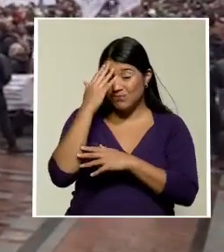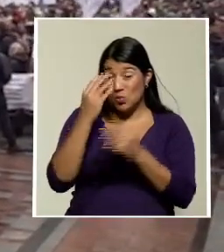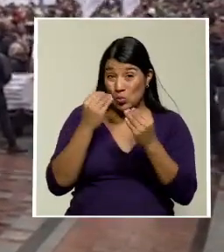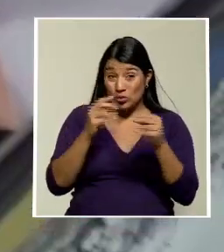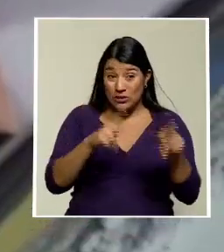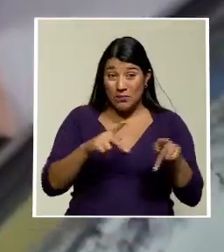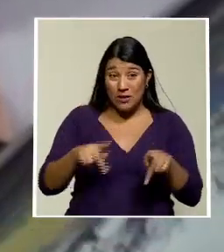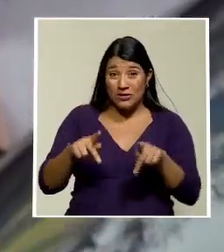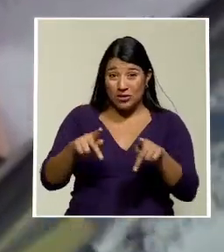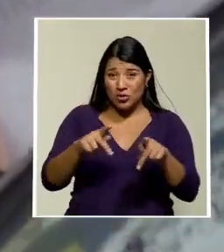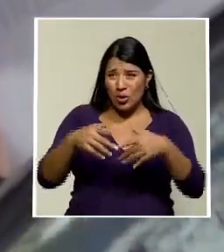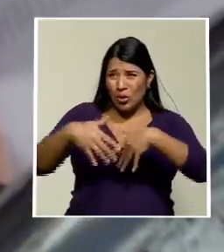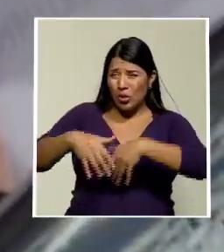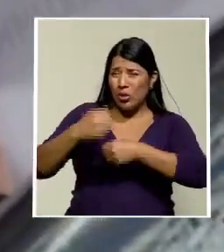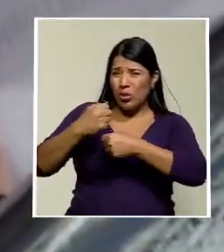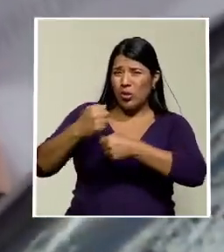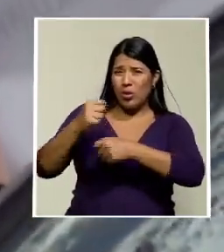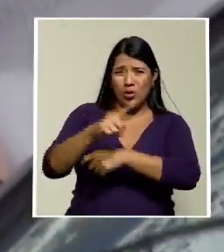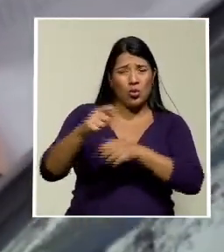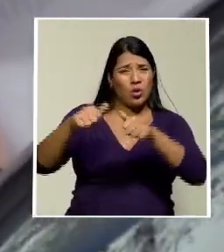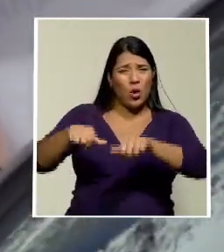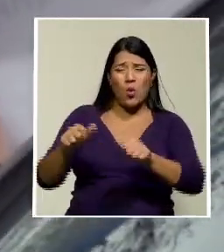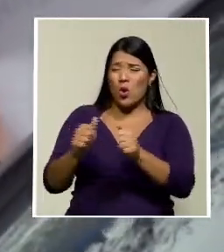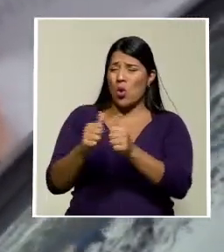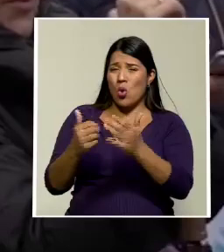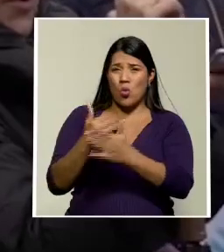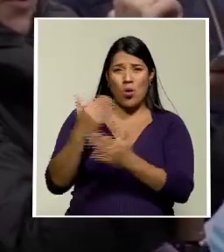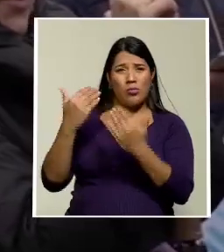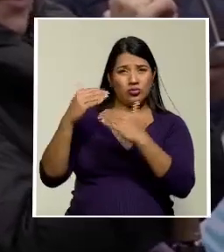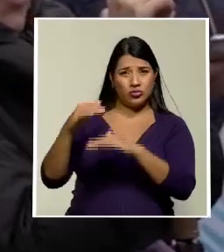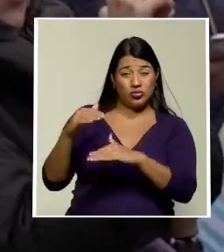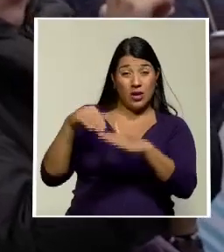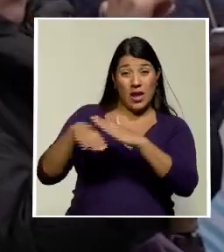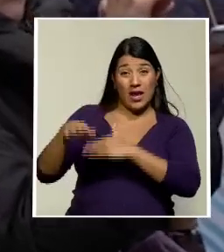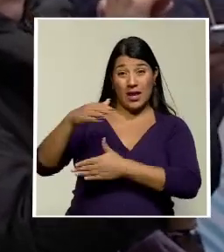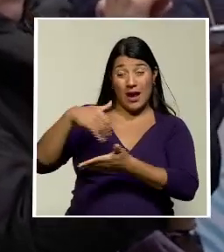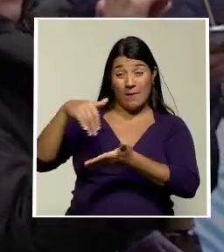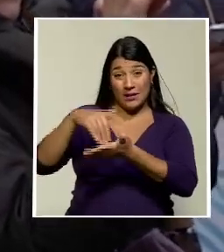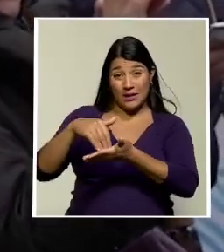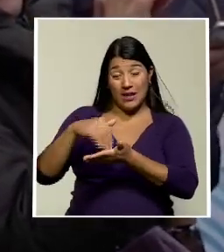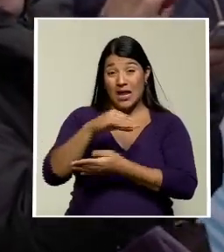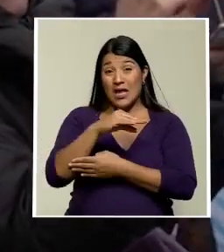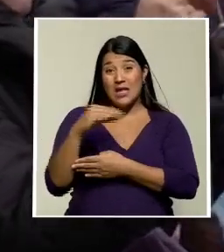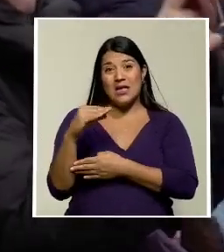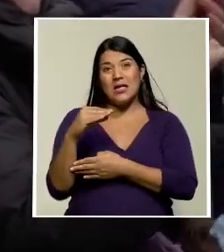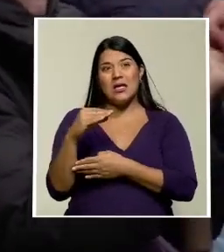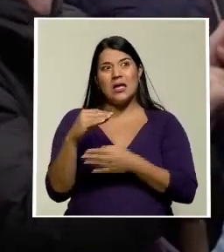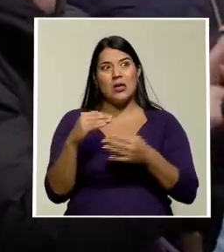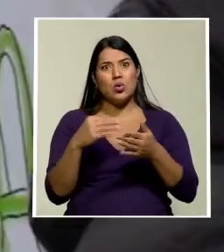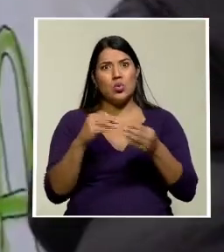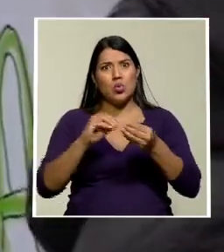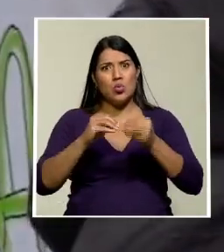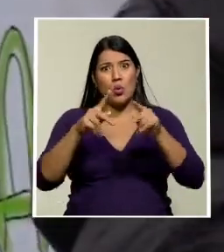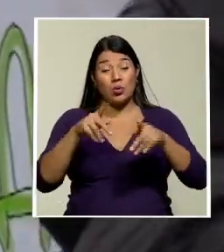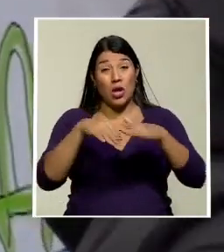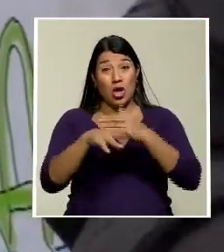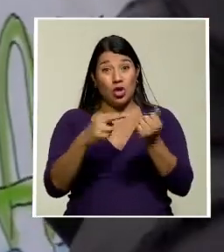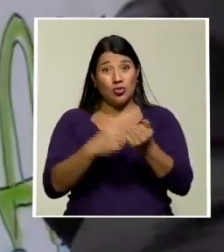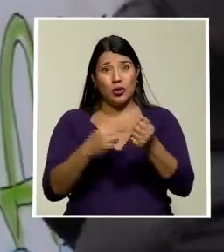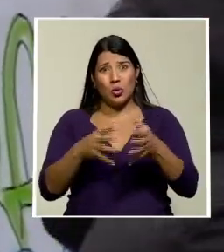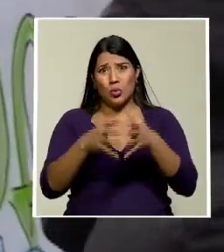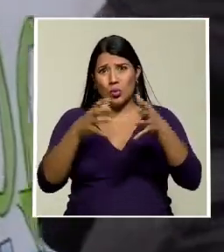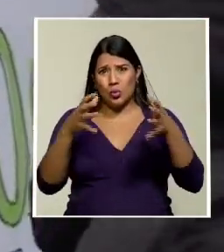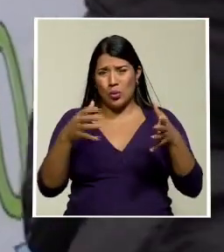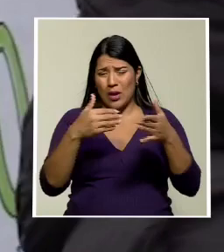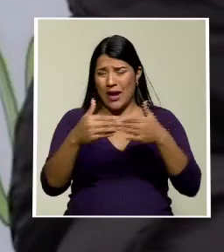se han manifestado en Kiev contra las nuevas restricciones en la capital mientras se registra nuevo máximo de hospitalizaciones cerca de 6